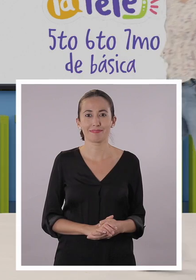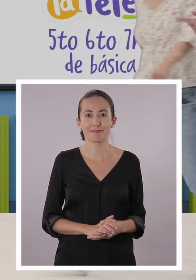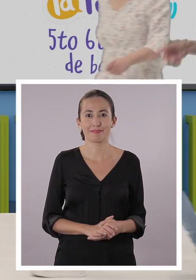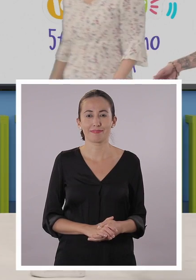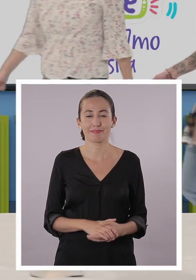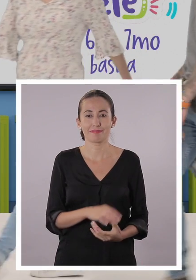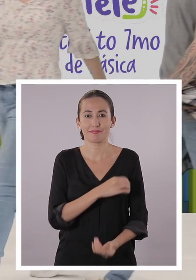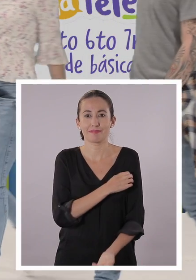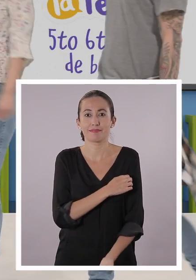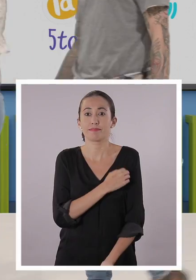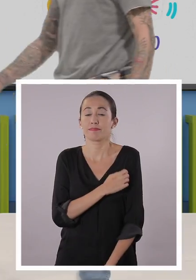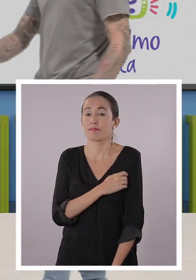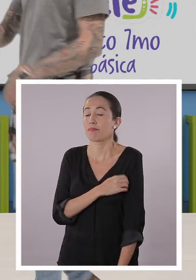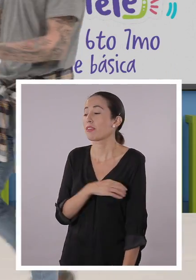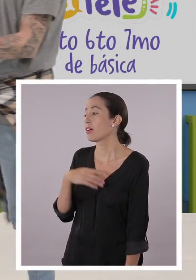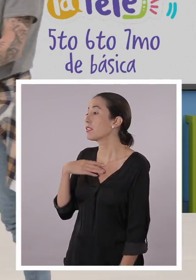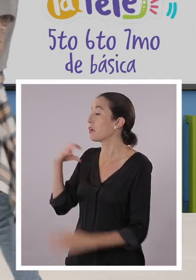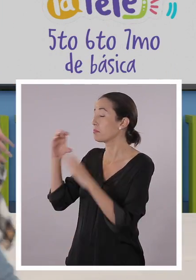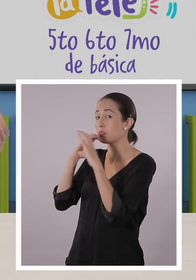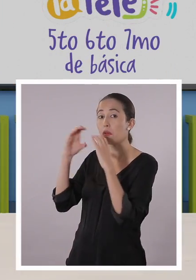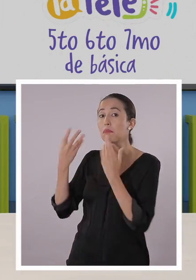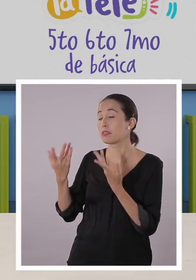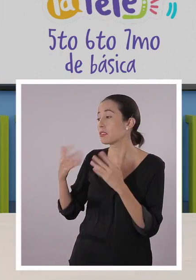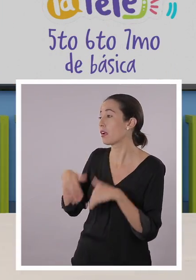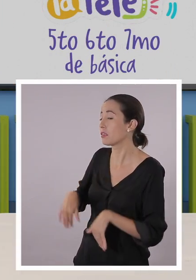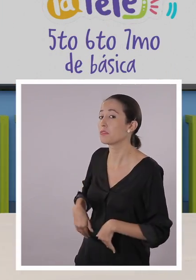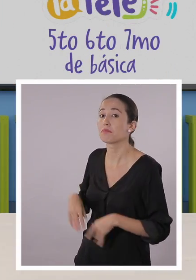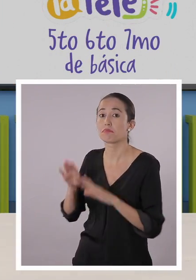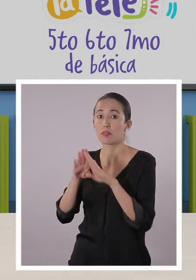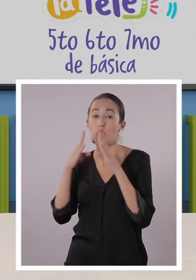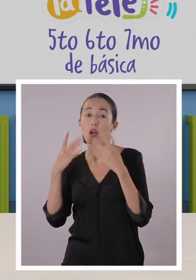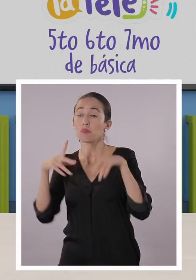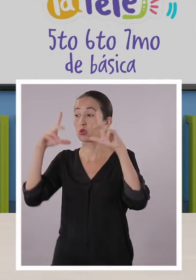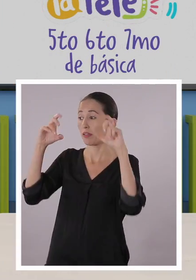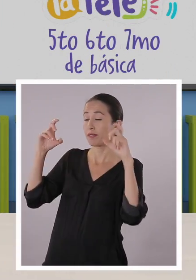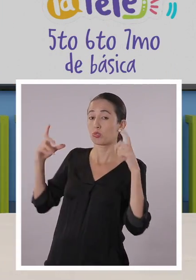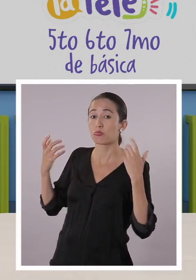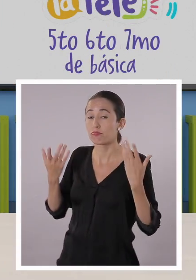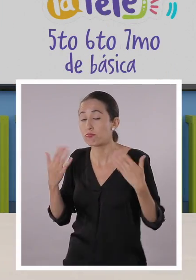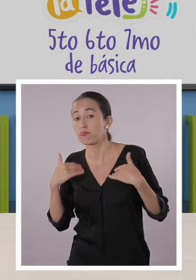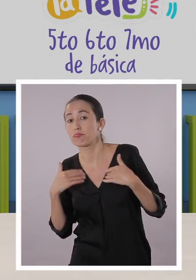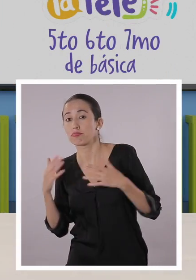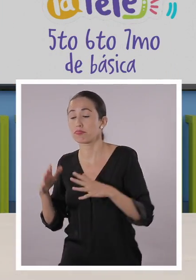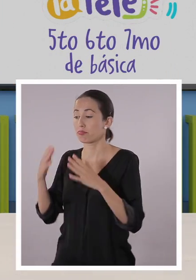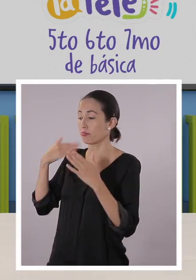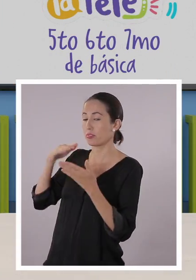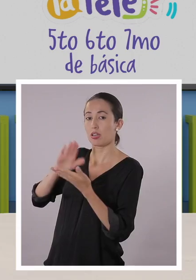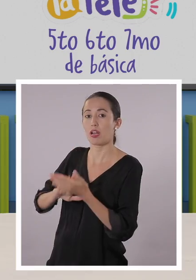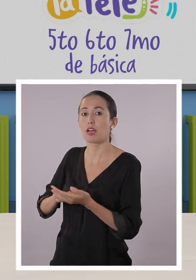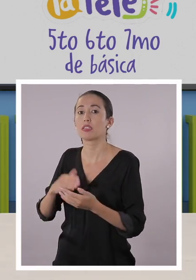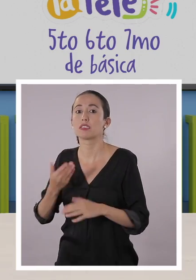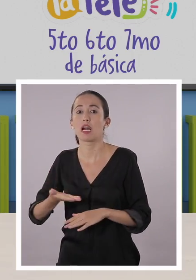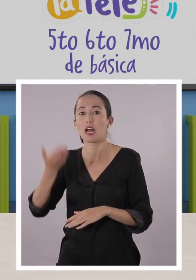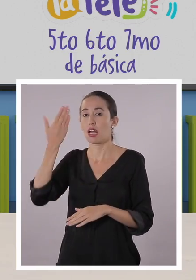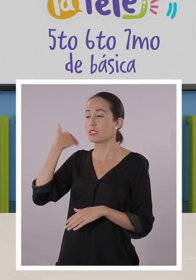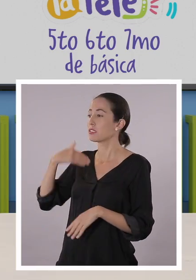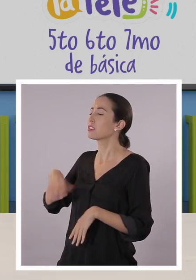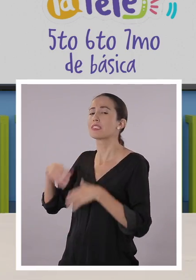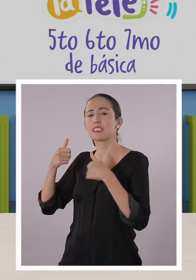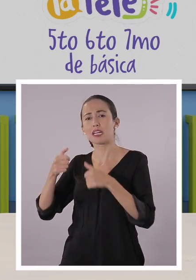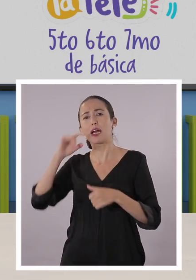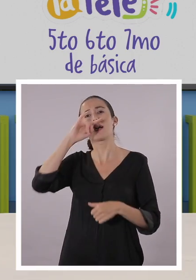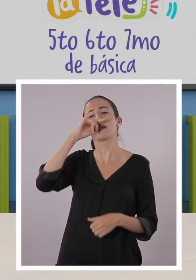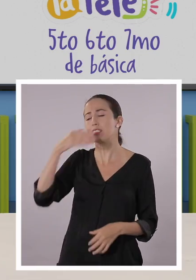Entonces mi abuela el otro día, estábamos viendo un álbum de fotos y ahí estaba yo en la fiesta del Corpus Christi. ¿Y qué tal?